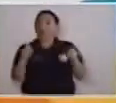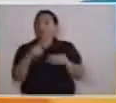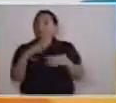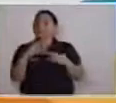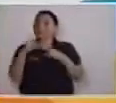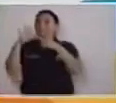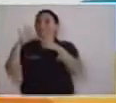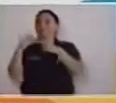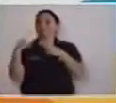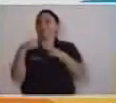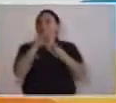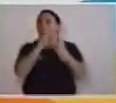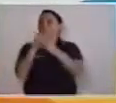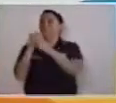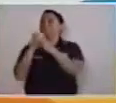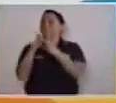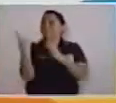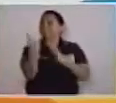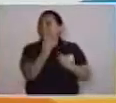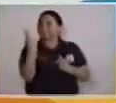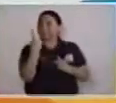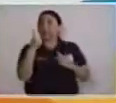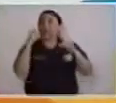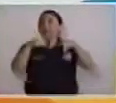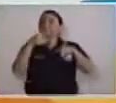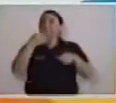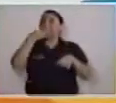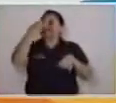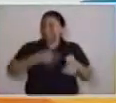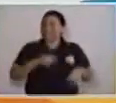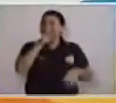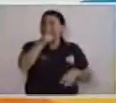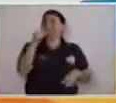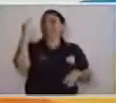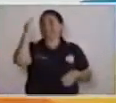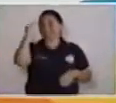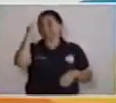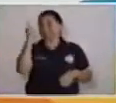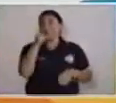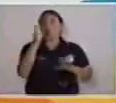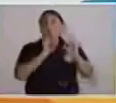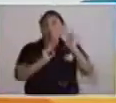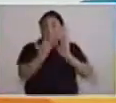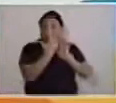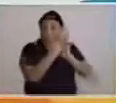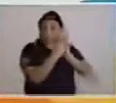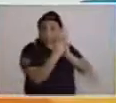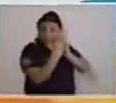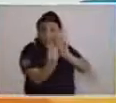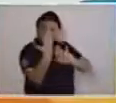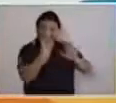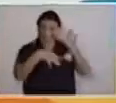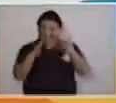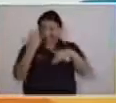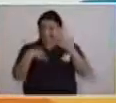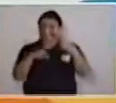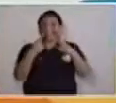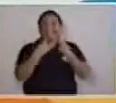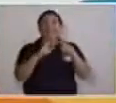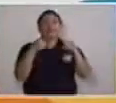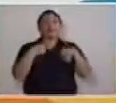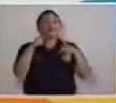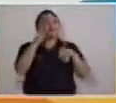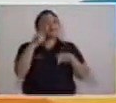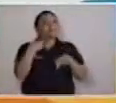especial, conocida por todas y todos. Así es, estamos seguros que ustedes se la saben. Pero para estar aún más seguros,